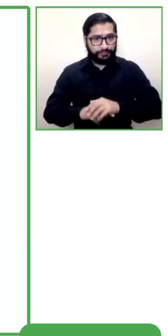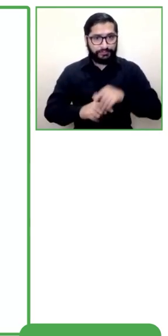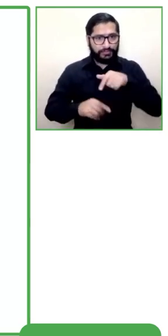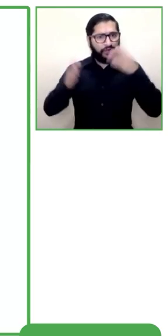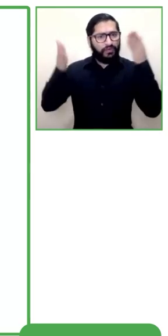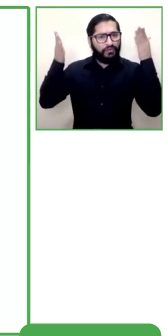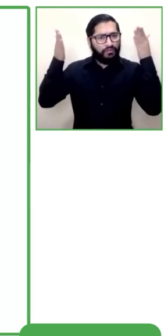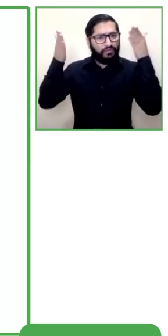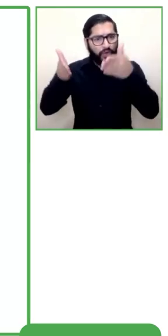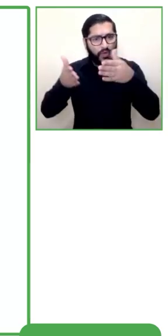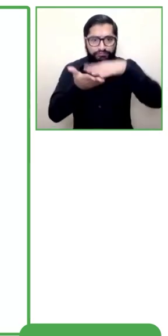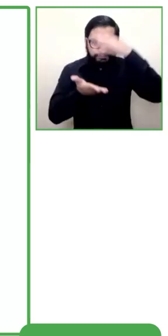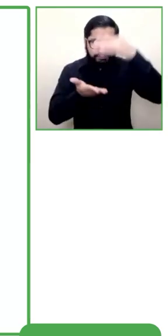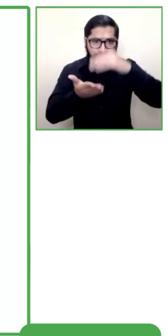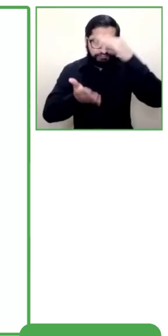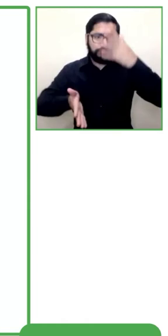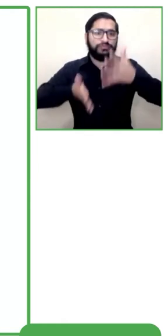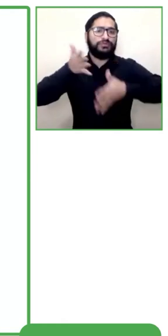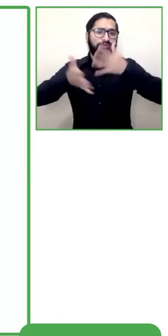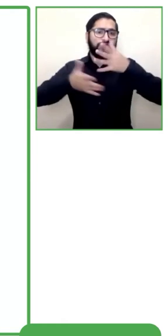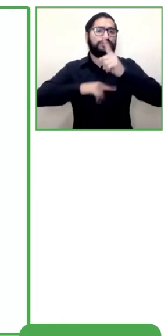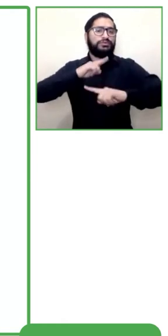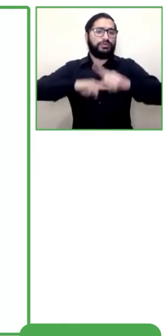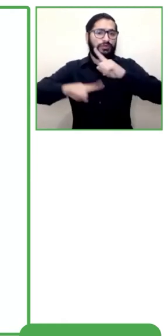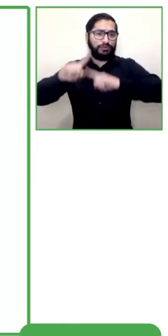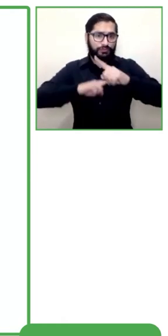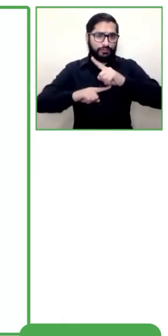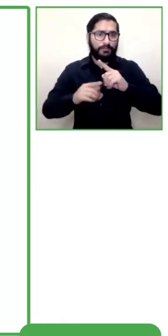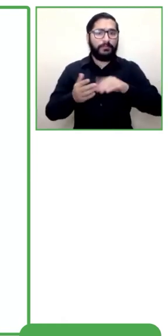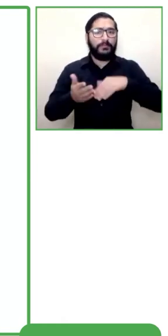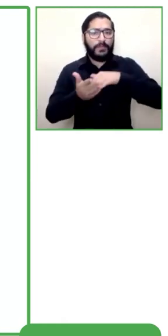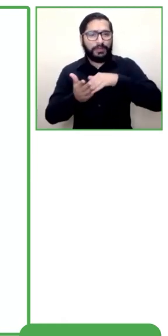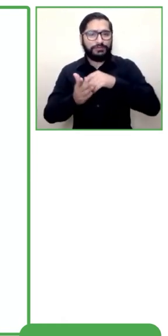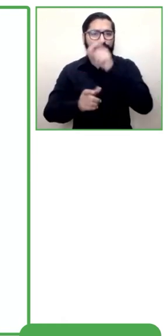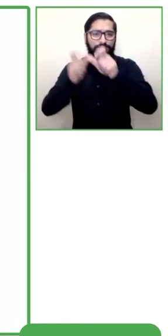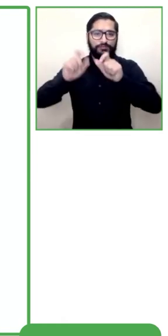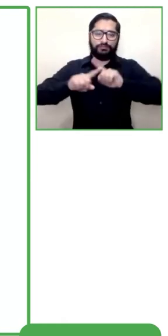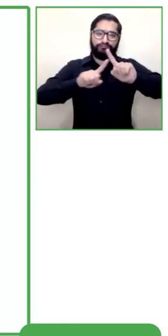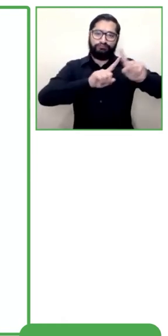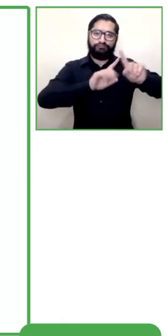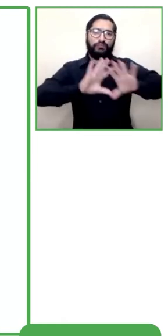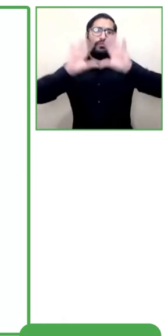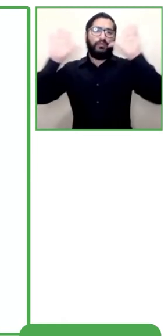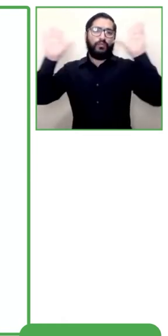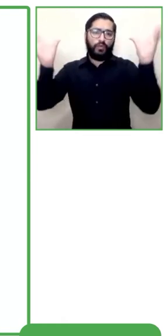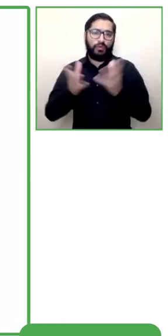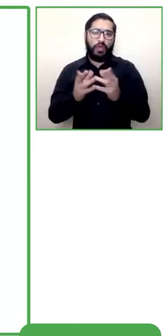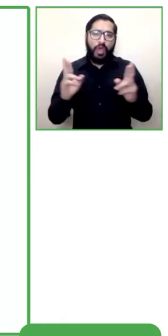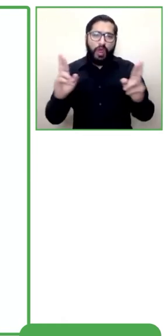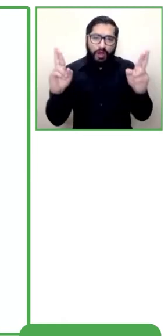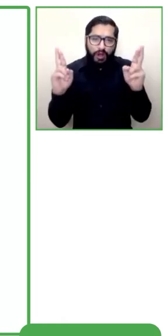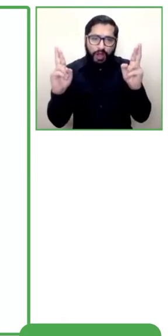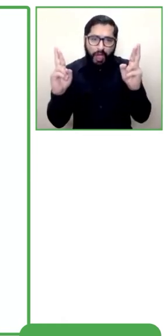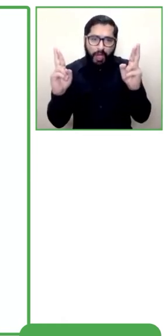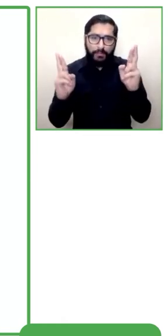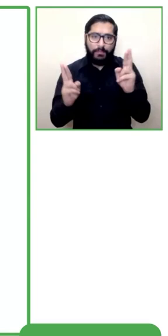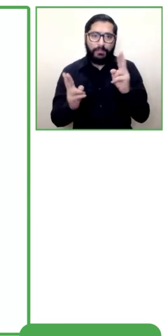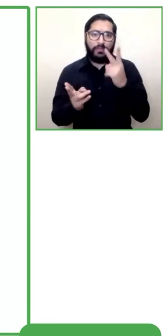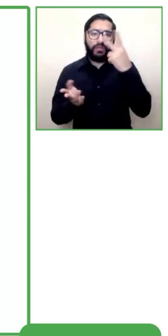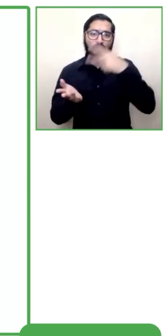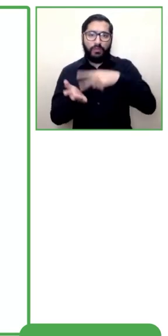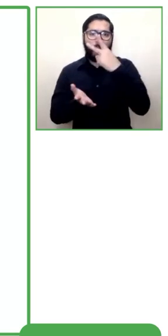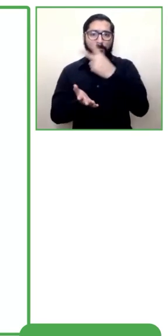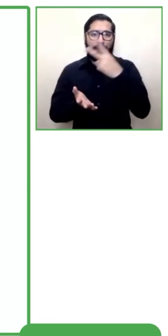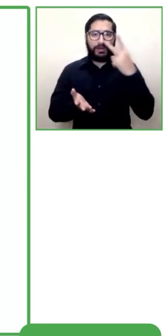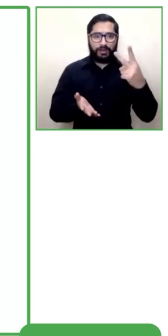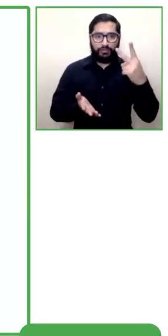alcance de más de la mitad del mundo para finales de 2022. En 2019, SyncLab recibió el premio a la innovación de las